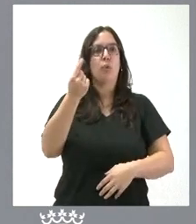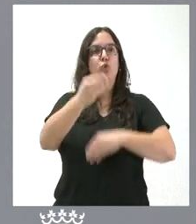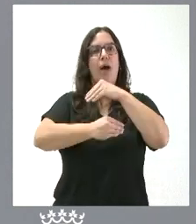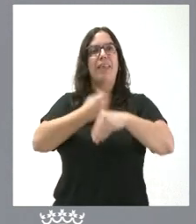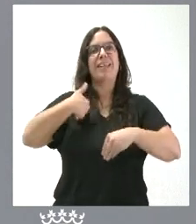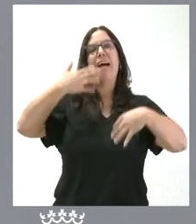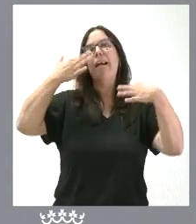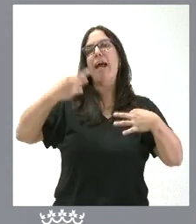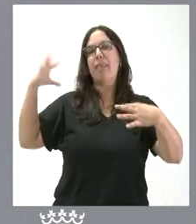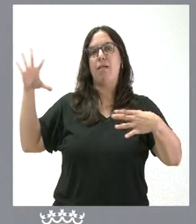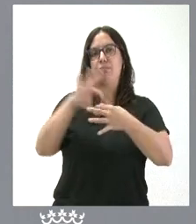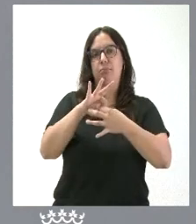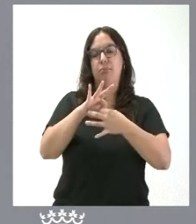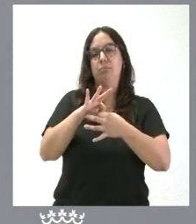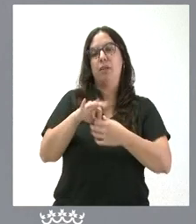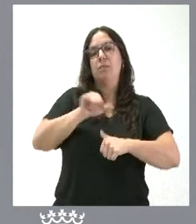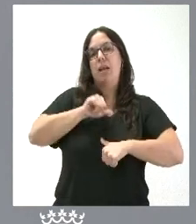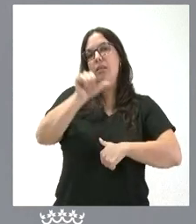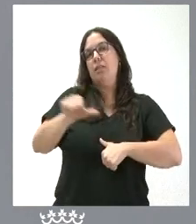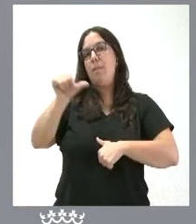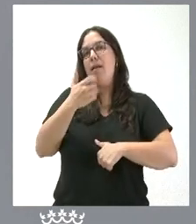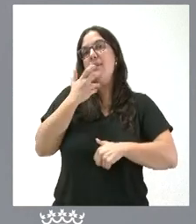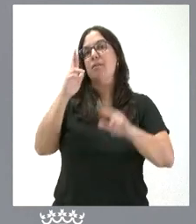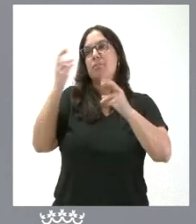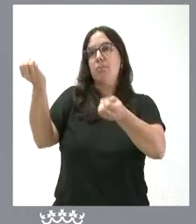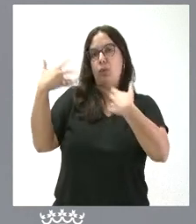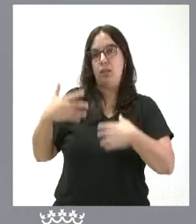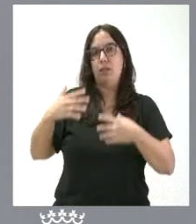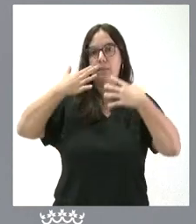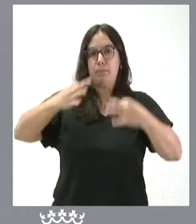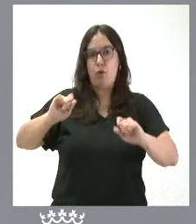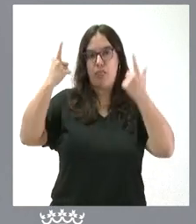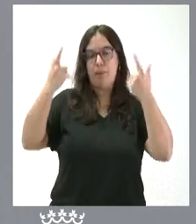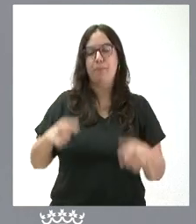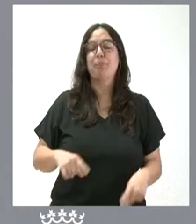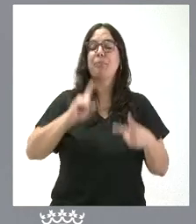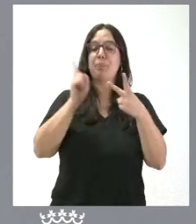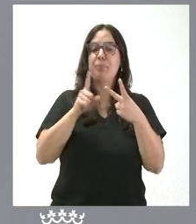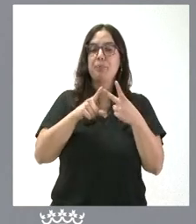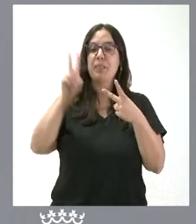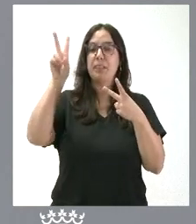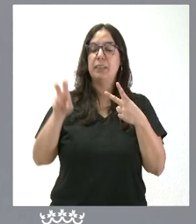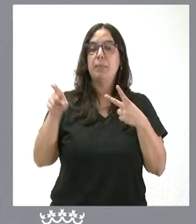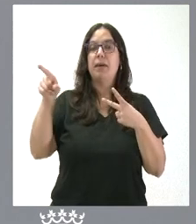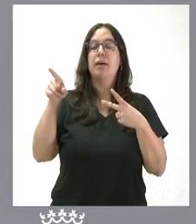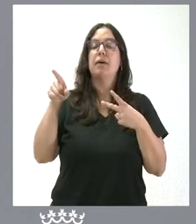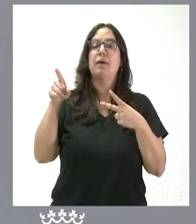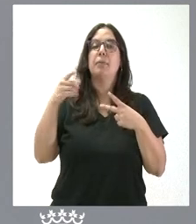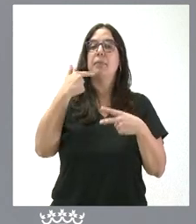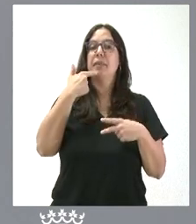y esperar alguna semana, si finalmente conseguimos que estos datos se nos aporten. Respecto del tema del